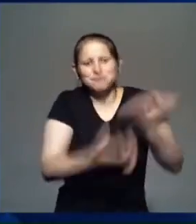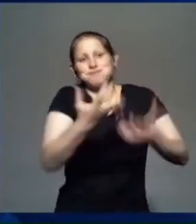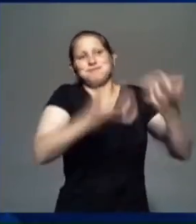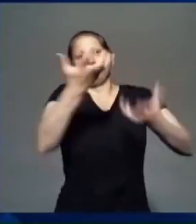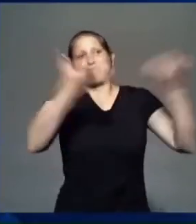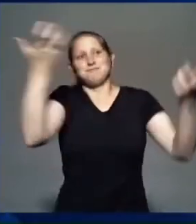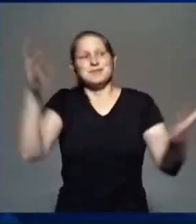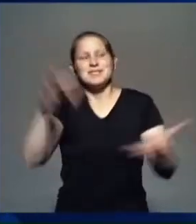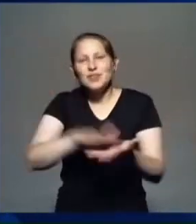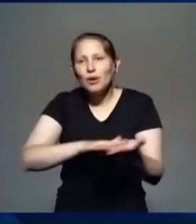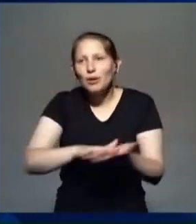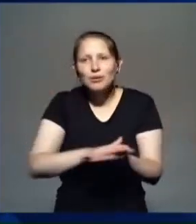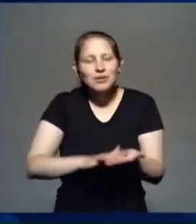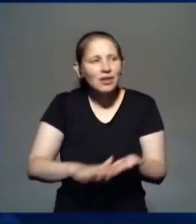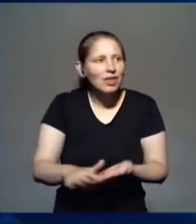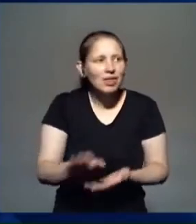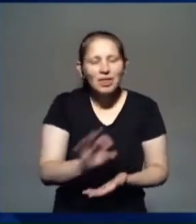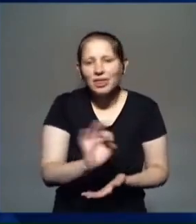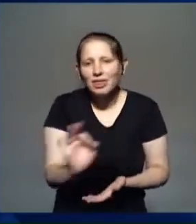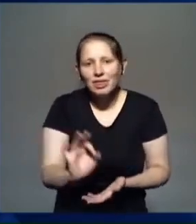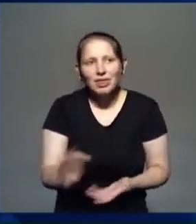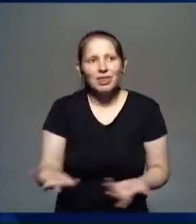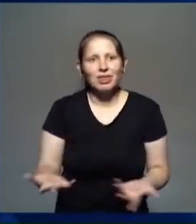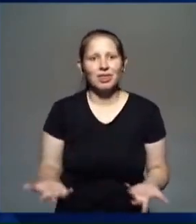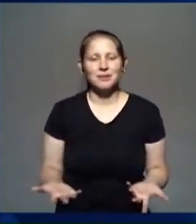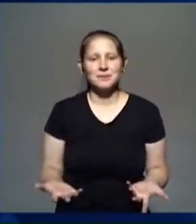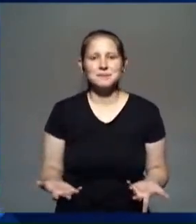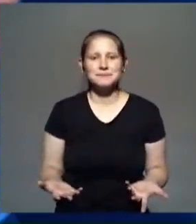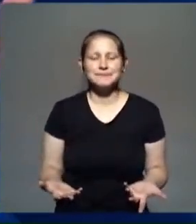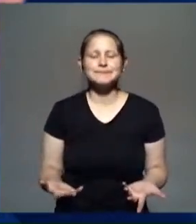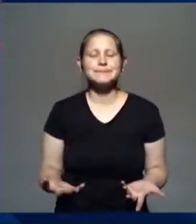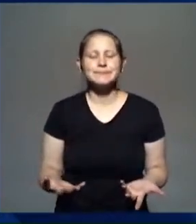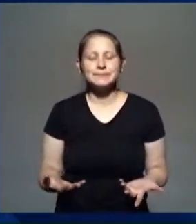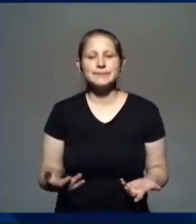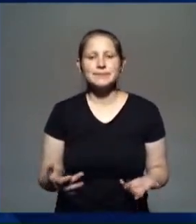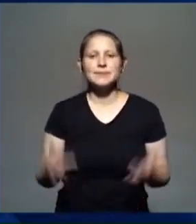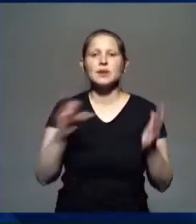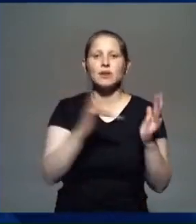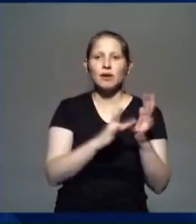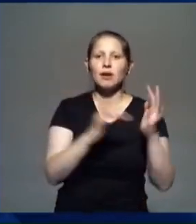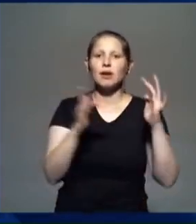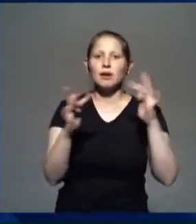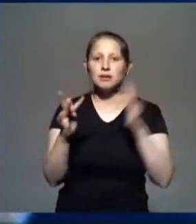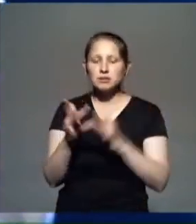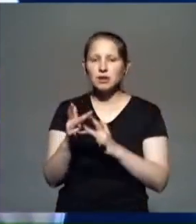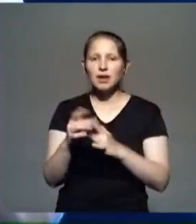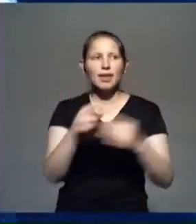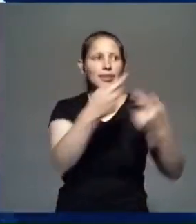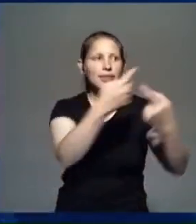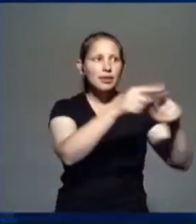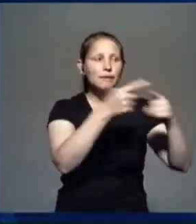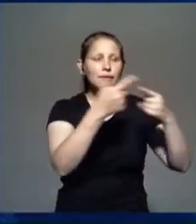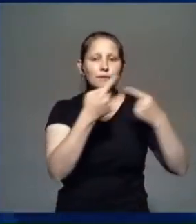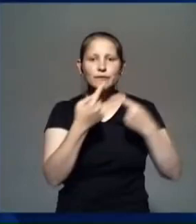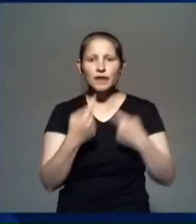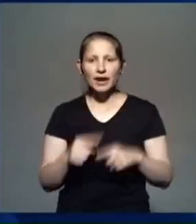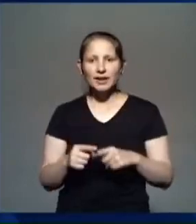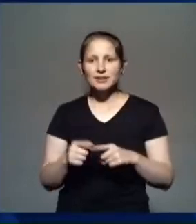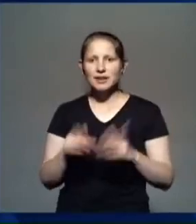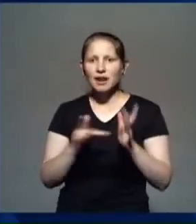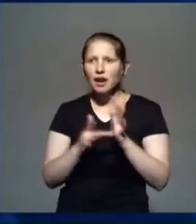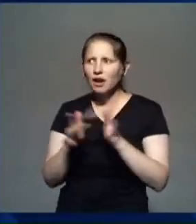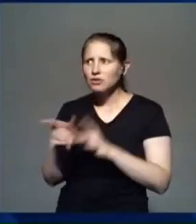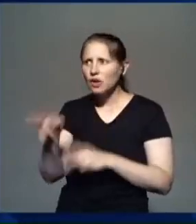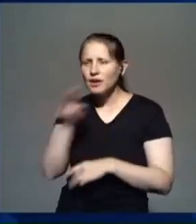Jesús va a derribar la barrera del señalamiento. Ocupate de tu vida. Que el Espíritu Santo